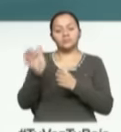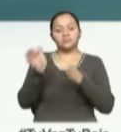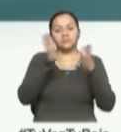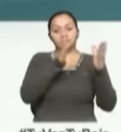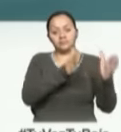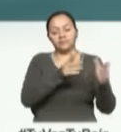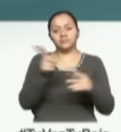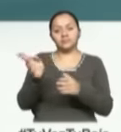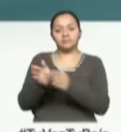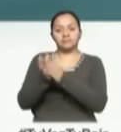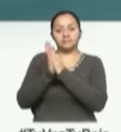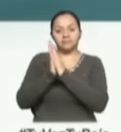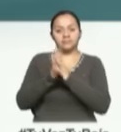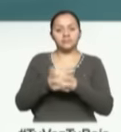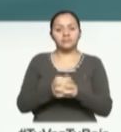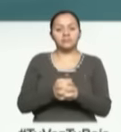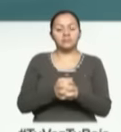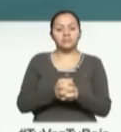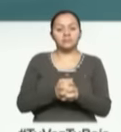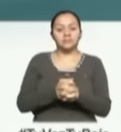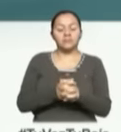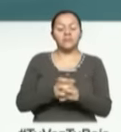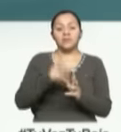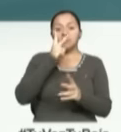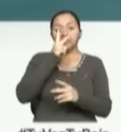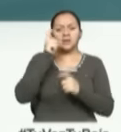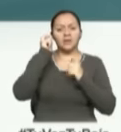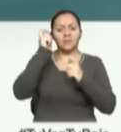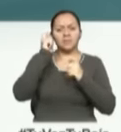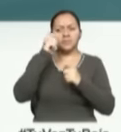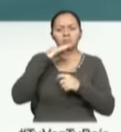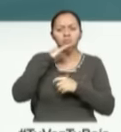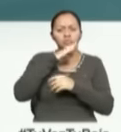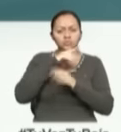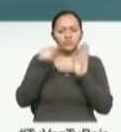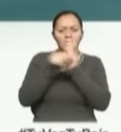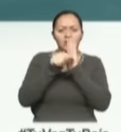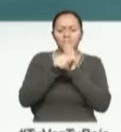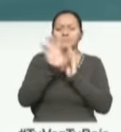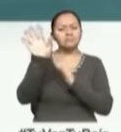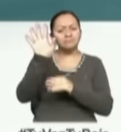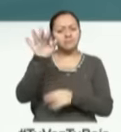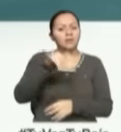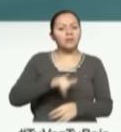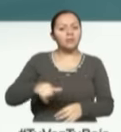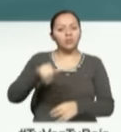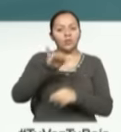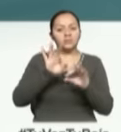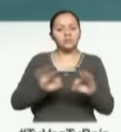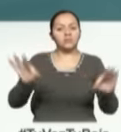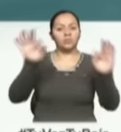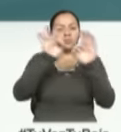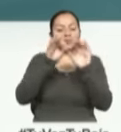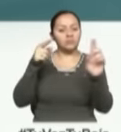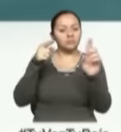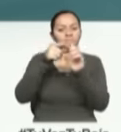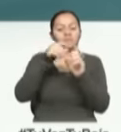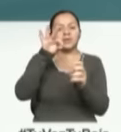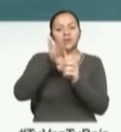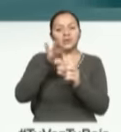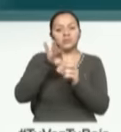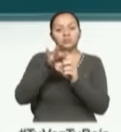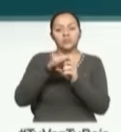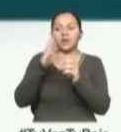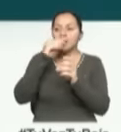le pide que, y cito nuevamente, deje la campaña sucia. Es la democracia la que triunfará en las próximas elecciones, no sus